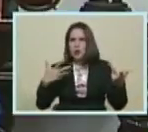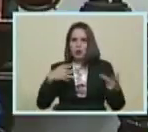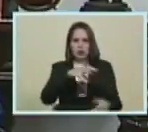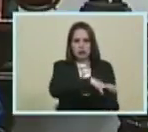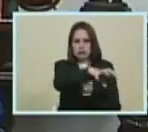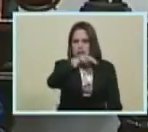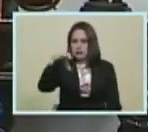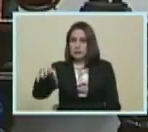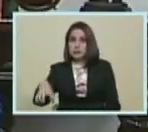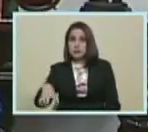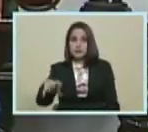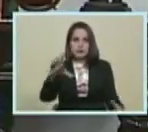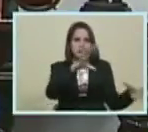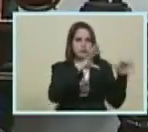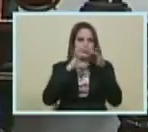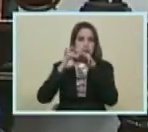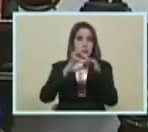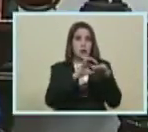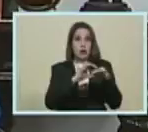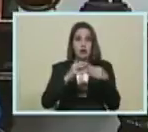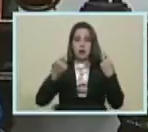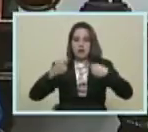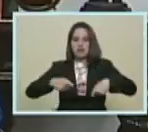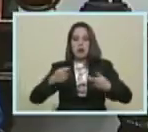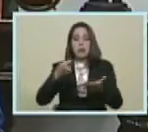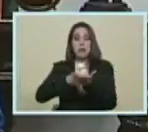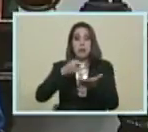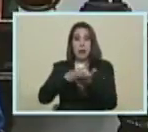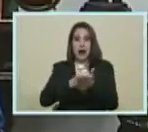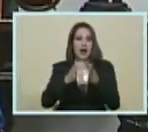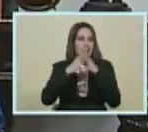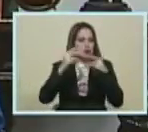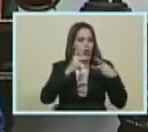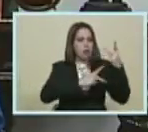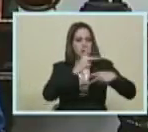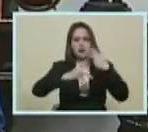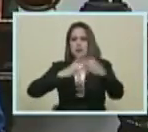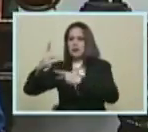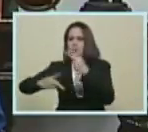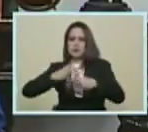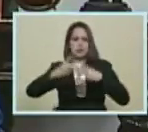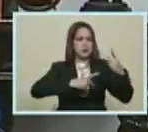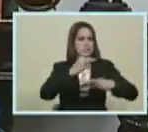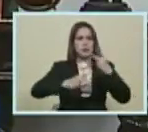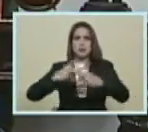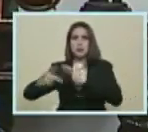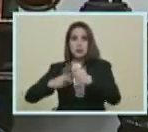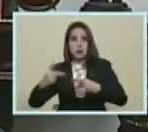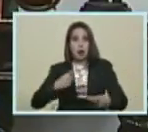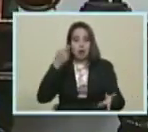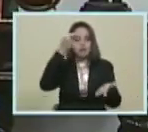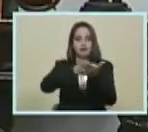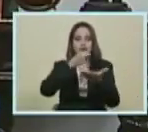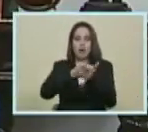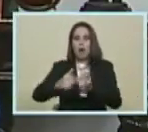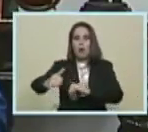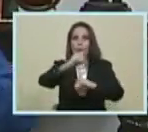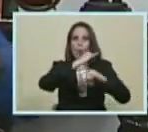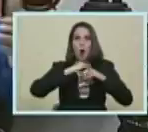Si vamos a establecer El precio Acordado De un producto Todo el que lo produce En el país ¿Verdad? Correcto